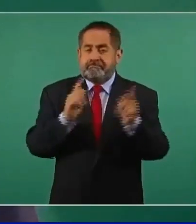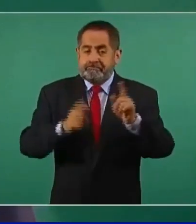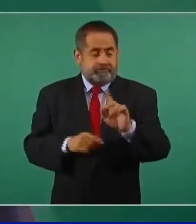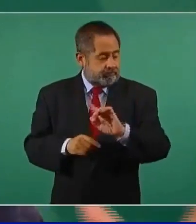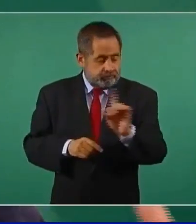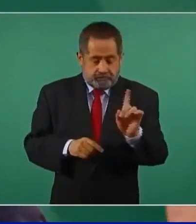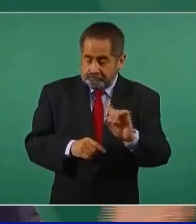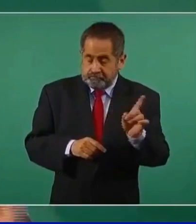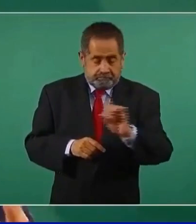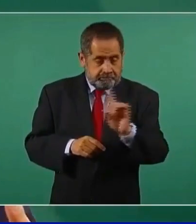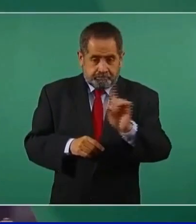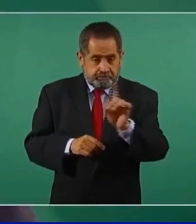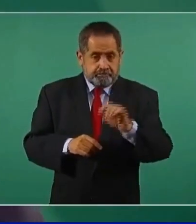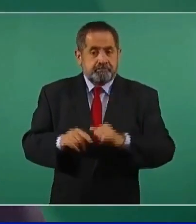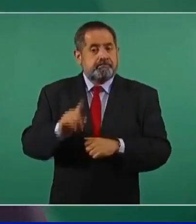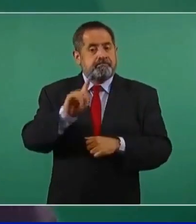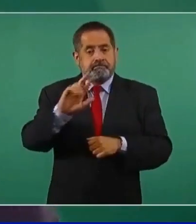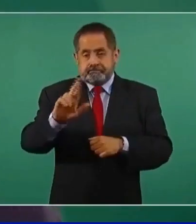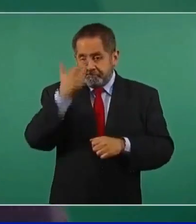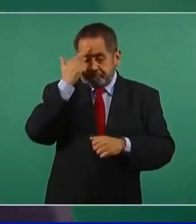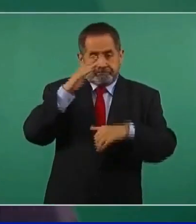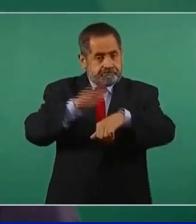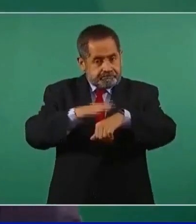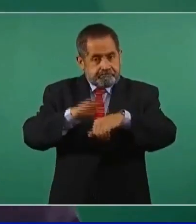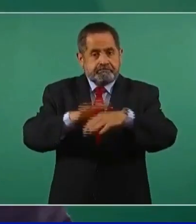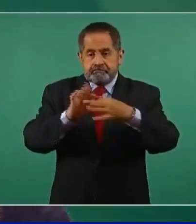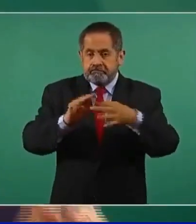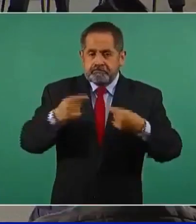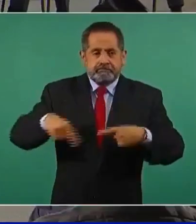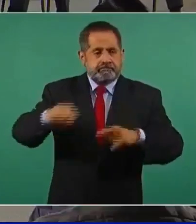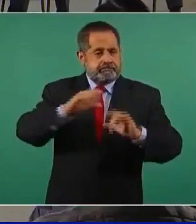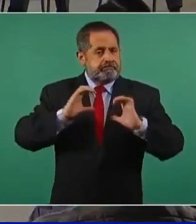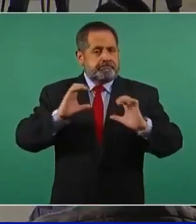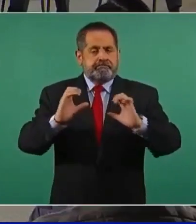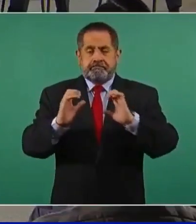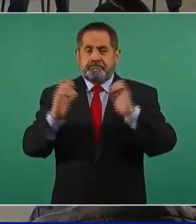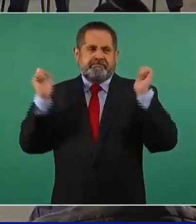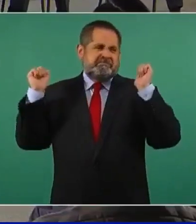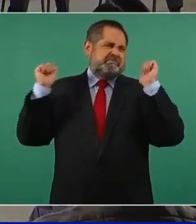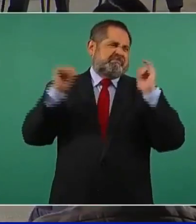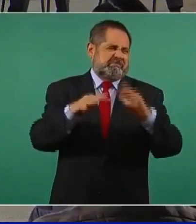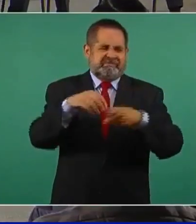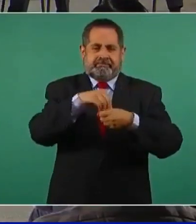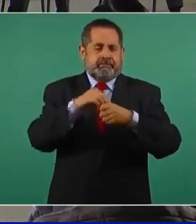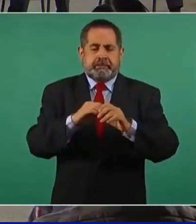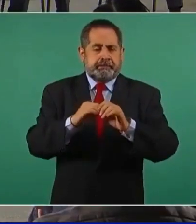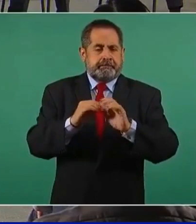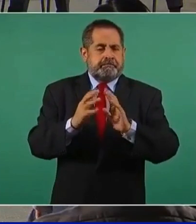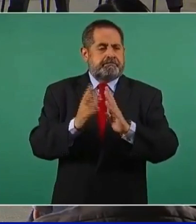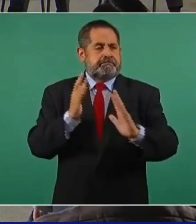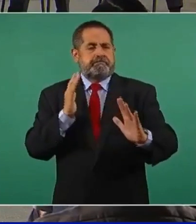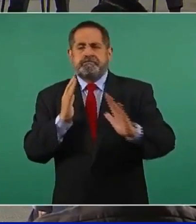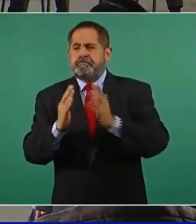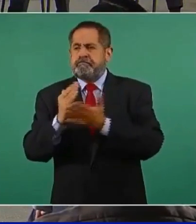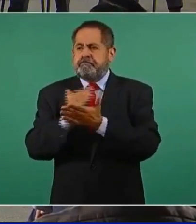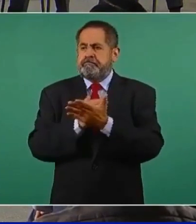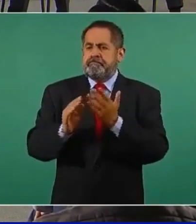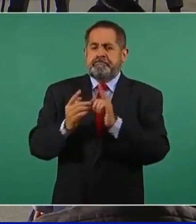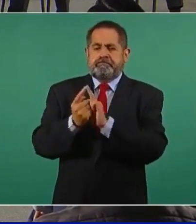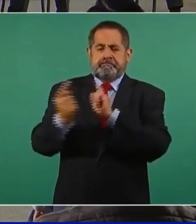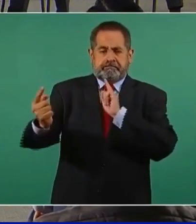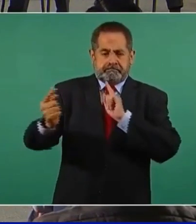Es muy importante como población seguir manteniendo una movilidad lo más limitada que sea posible,